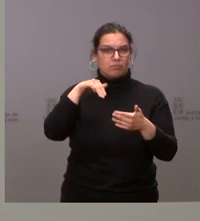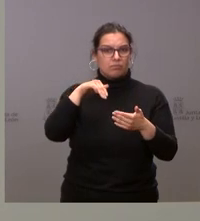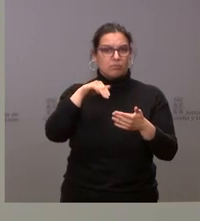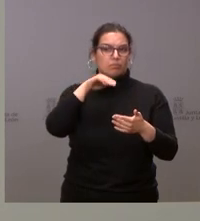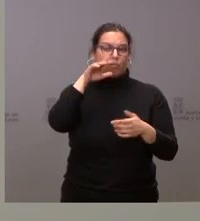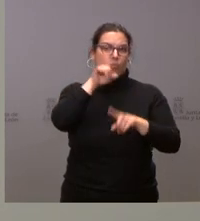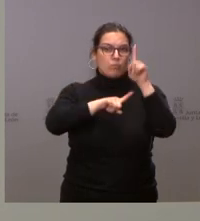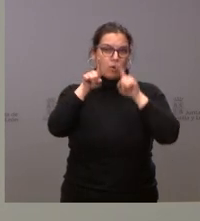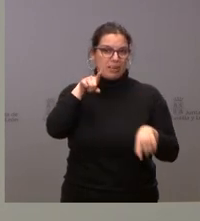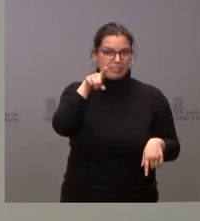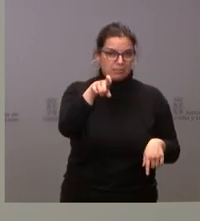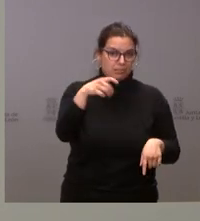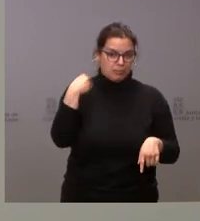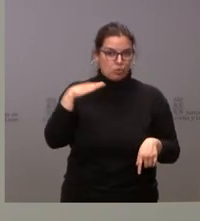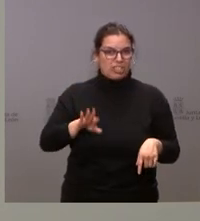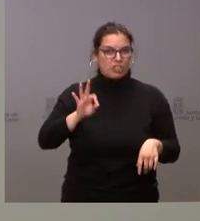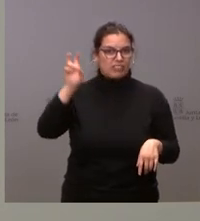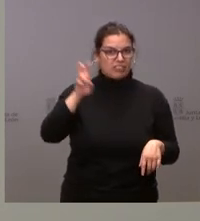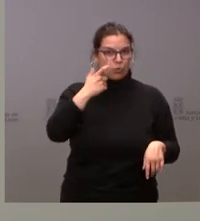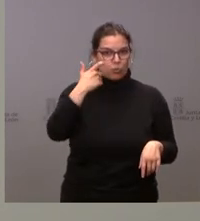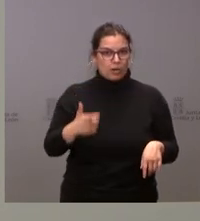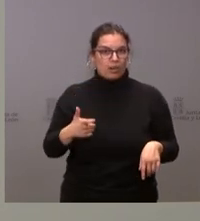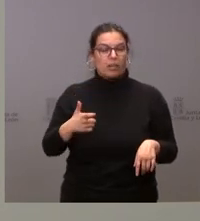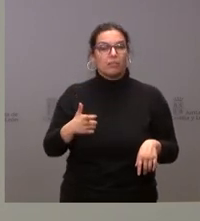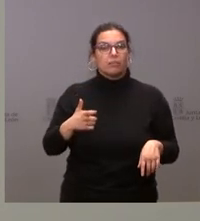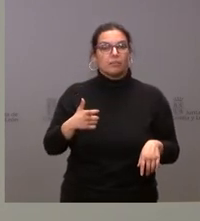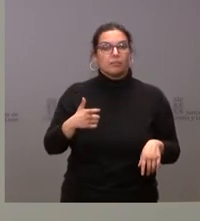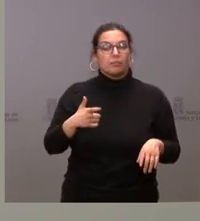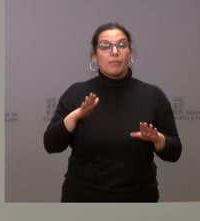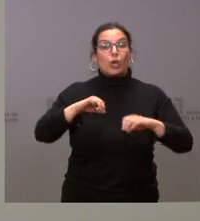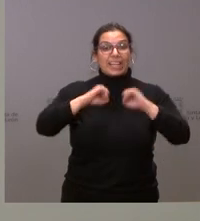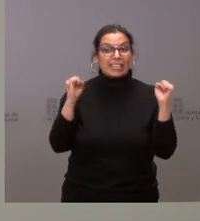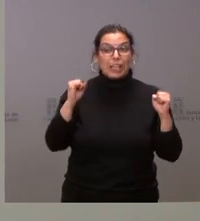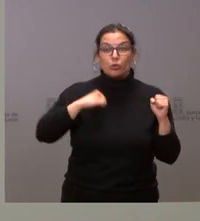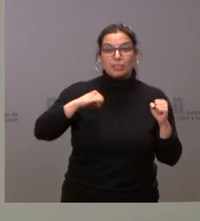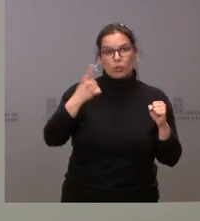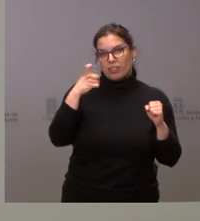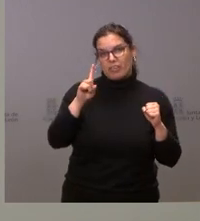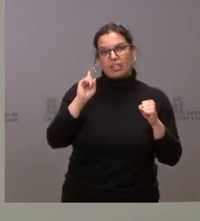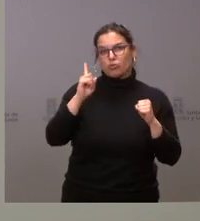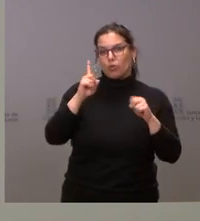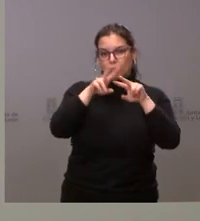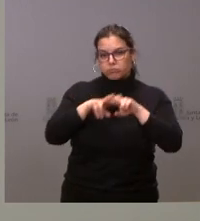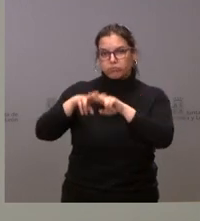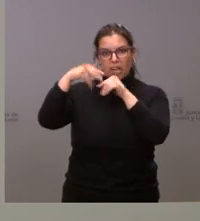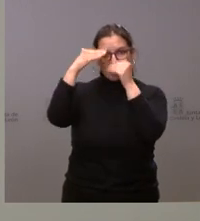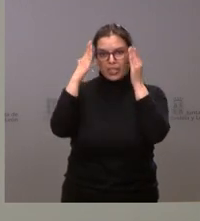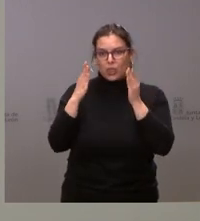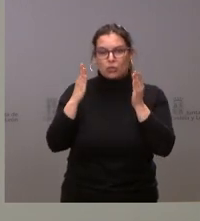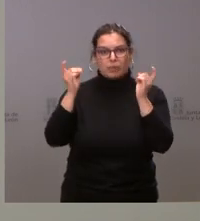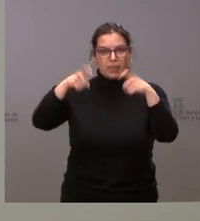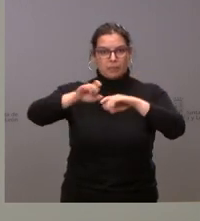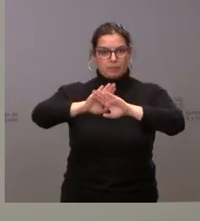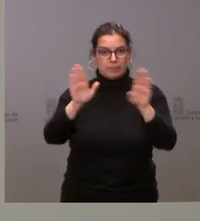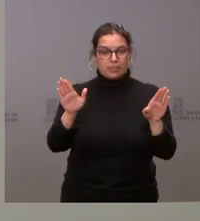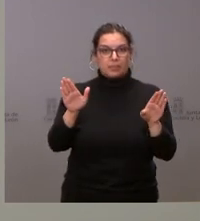oncológicos procedentes de Ucrania, pero no ha requerido ser ingresado en el hospital si no recibir atención sanitaria, que